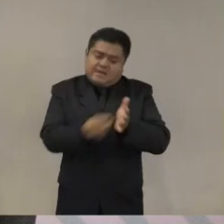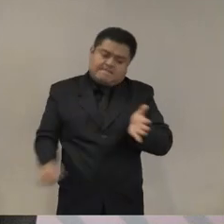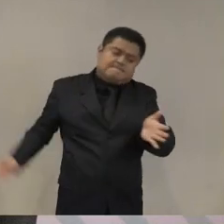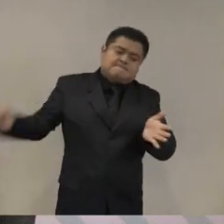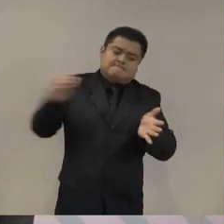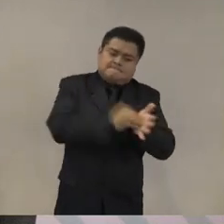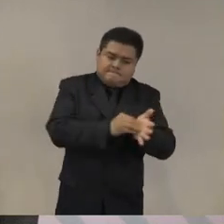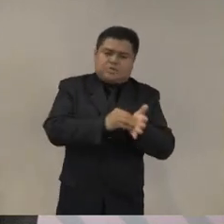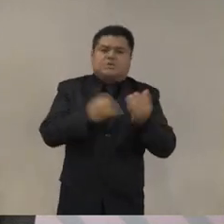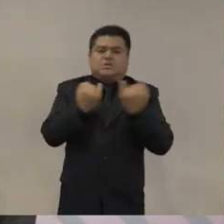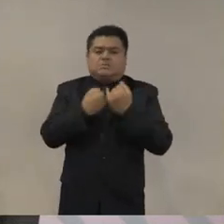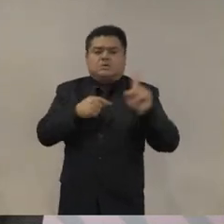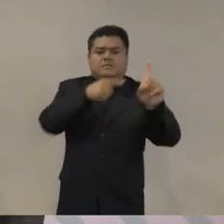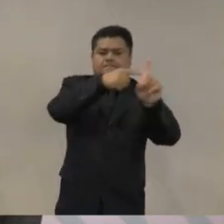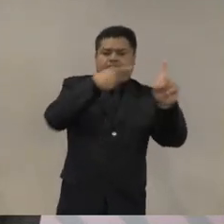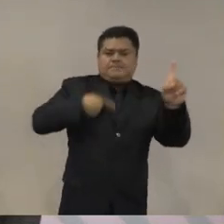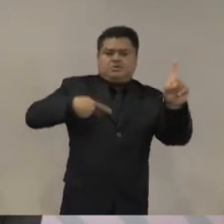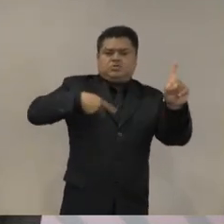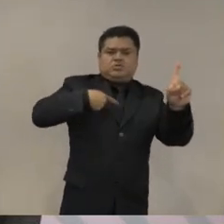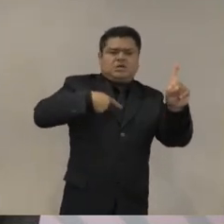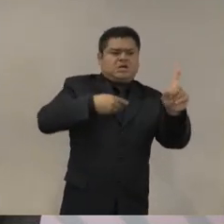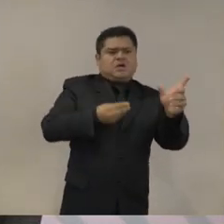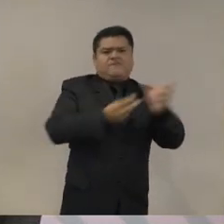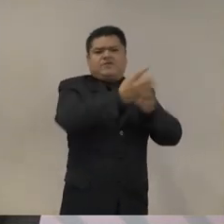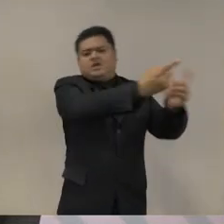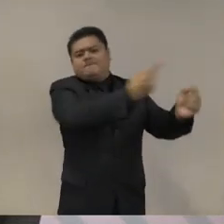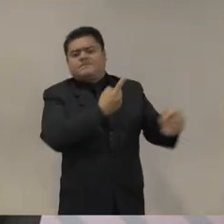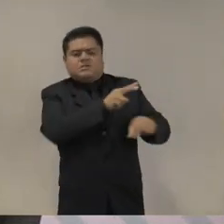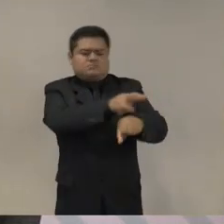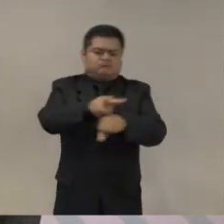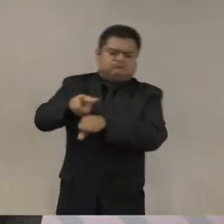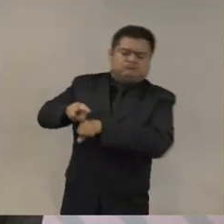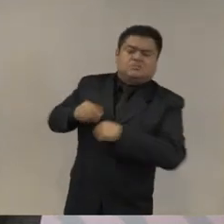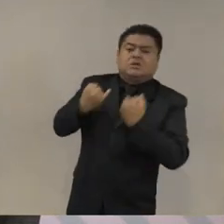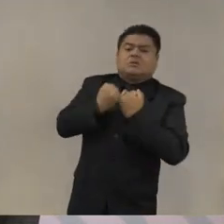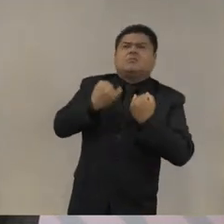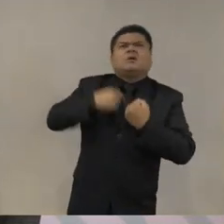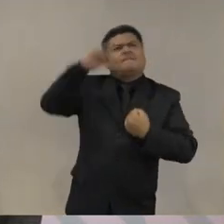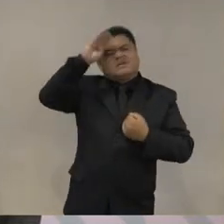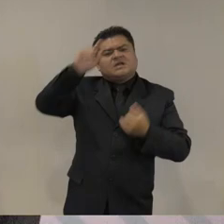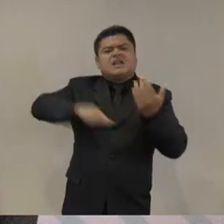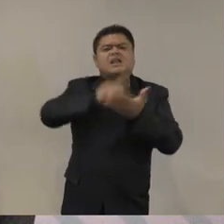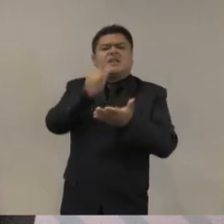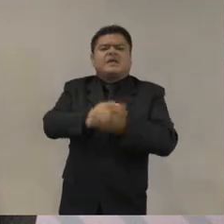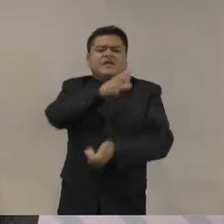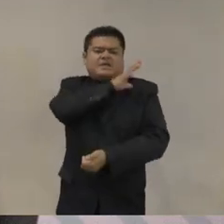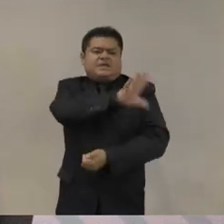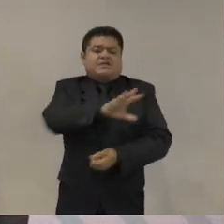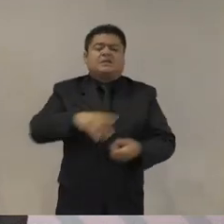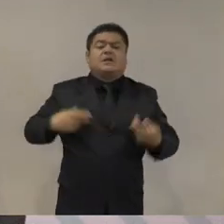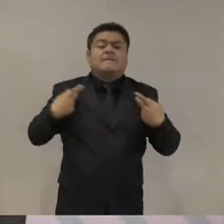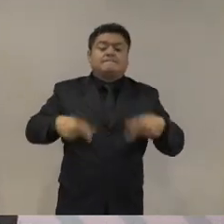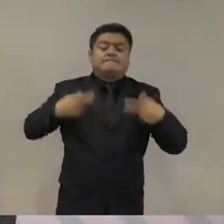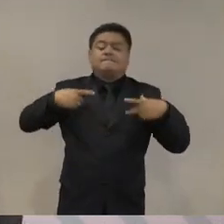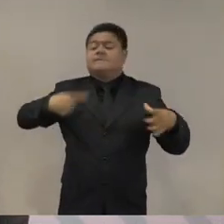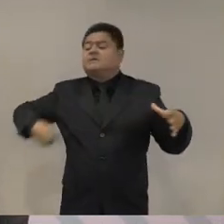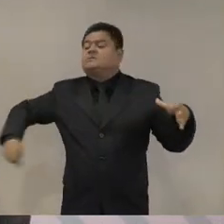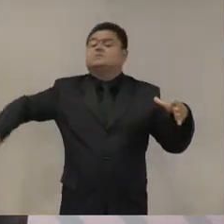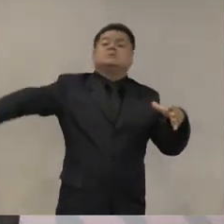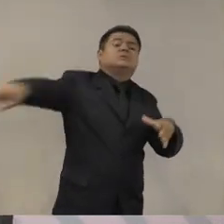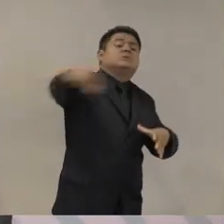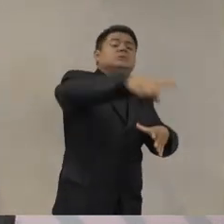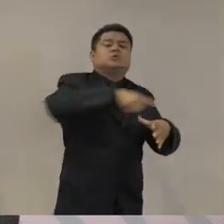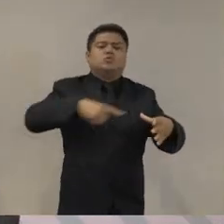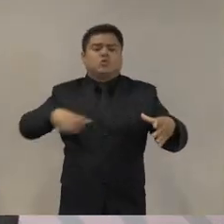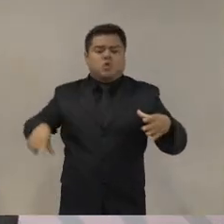se tiene que repensar también ¿por qué no pensar una ley general de gobernanza y participación ciudadana? para dar cabida